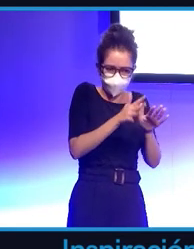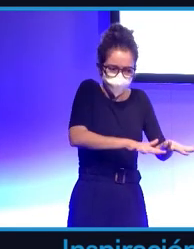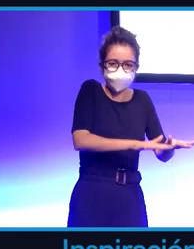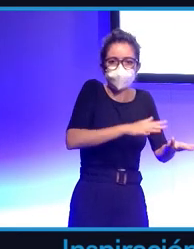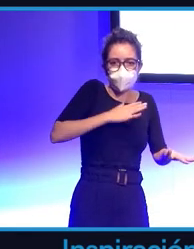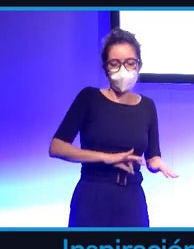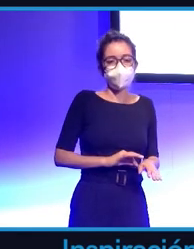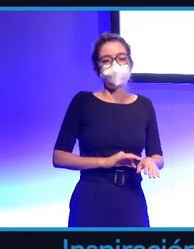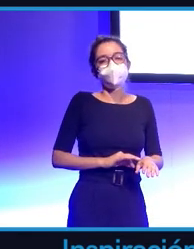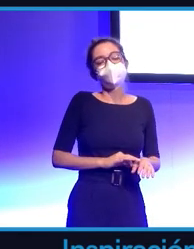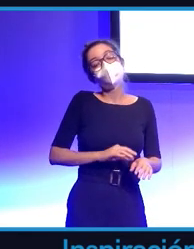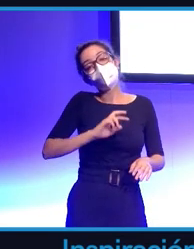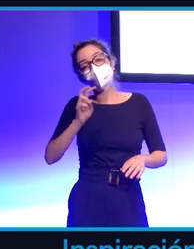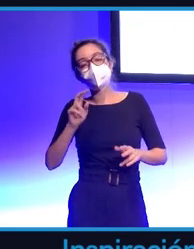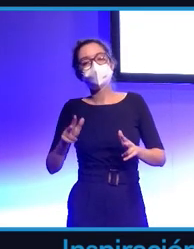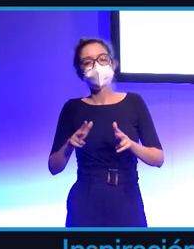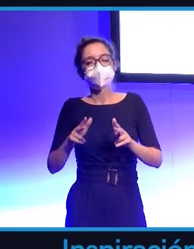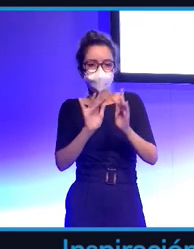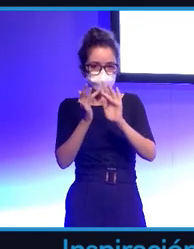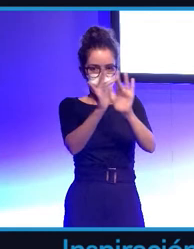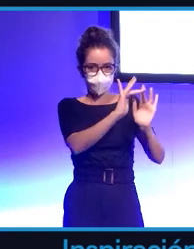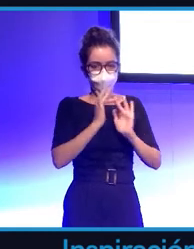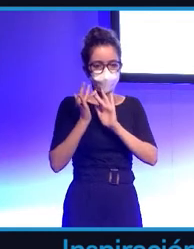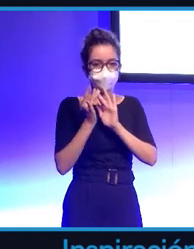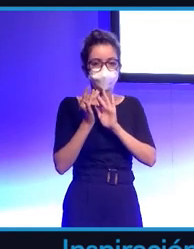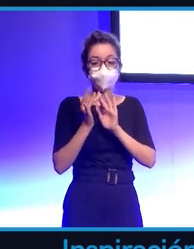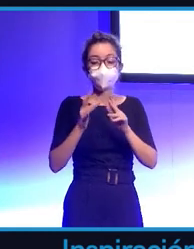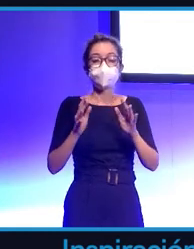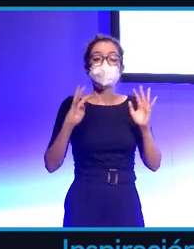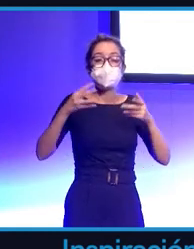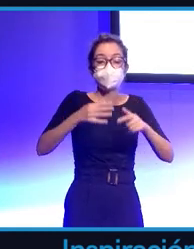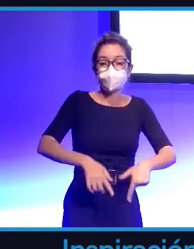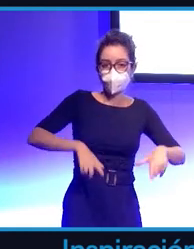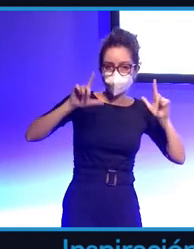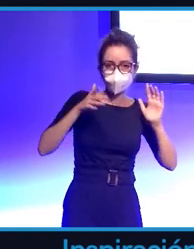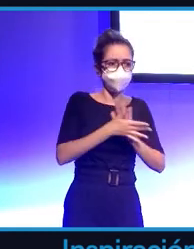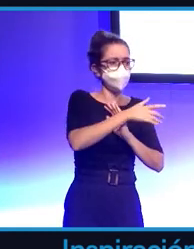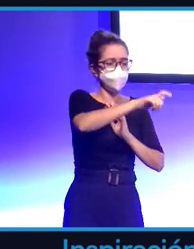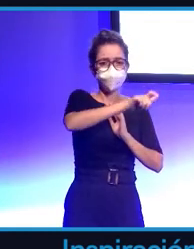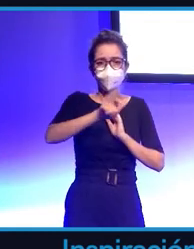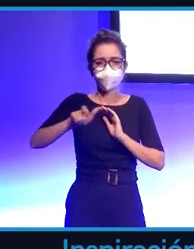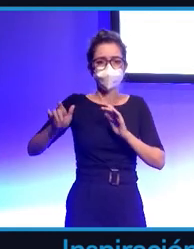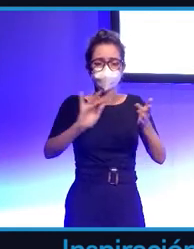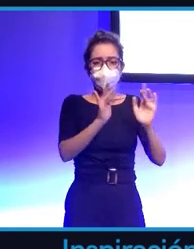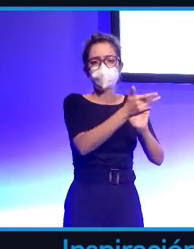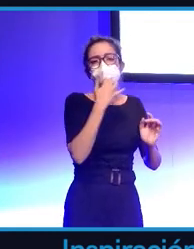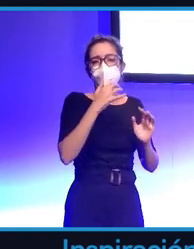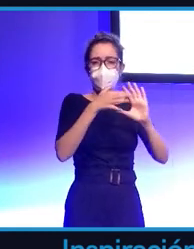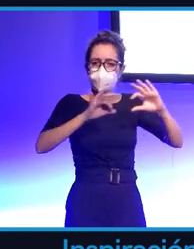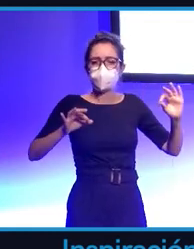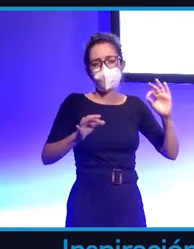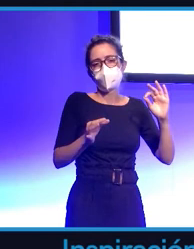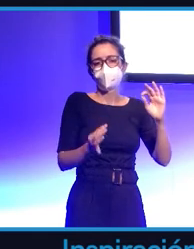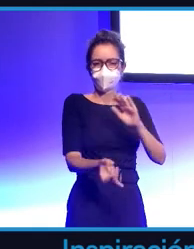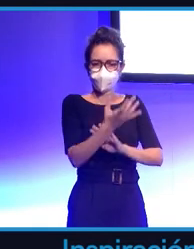parte muy importante es la socialización. En los metaversos hay comunidades enteras que van a interactuar entre ellas entonces tú puedes hacer amigo luego quedas con